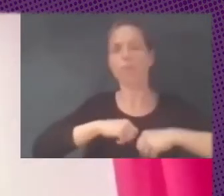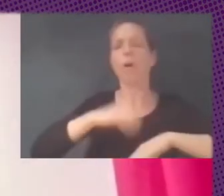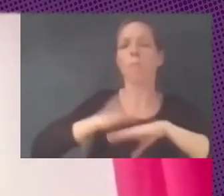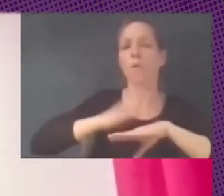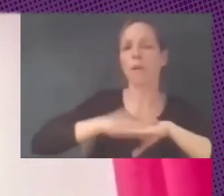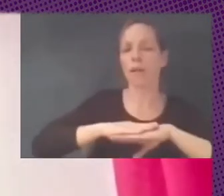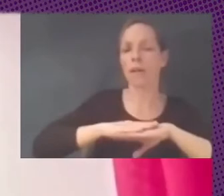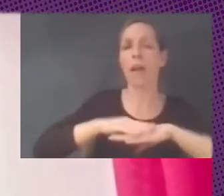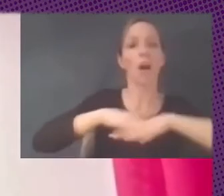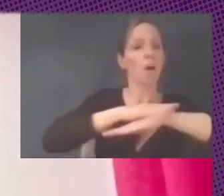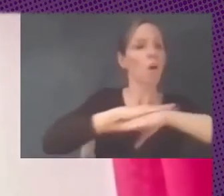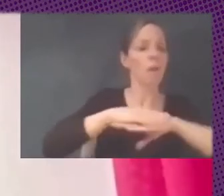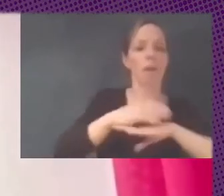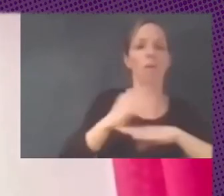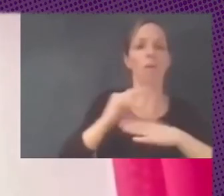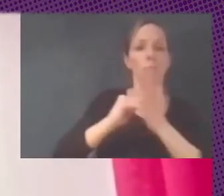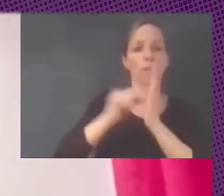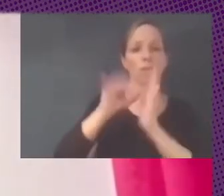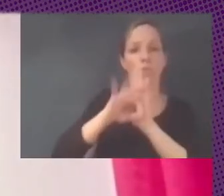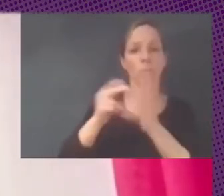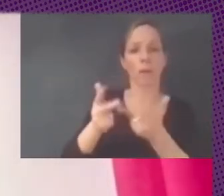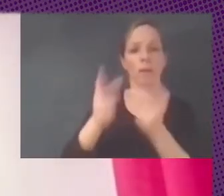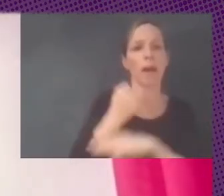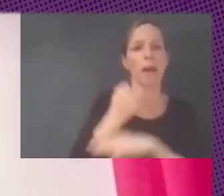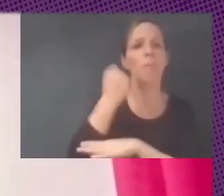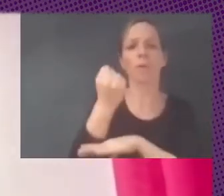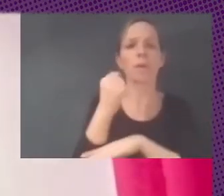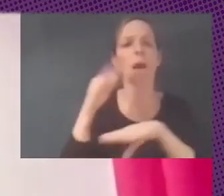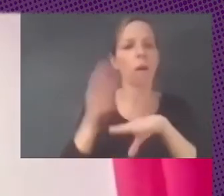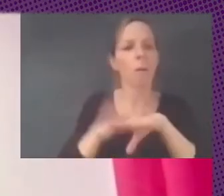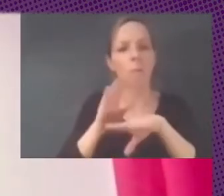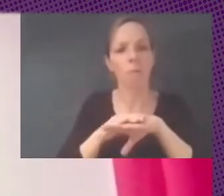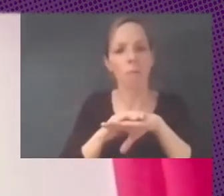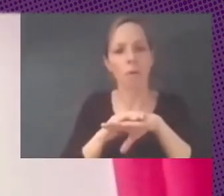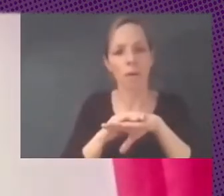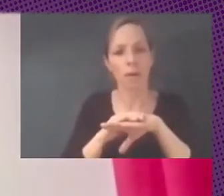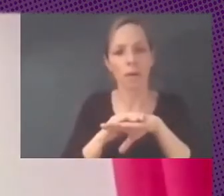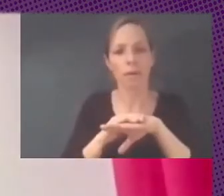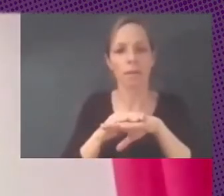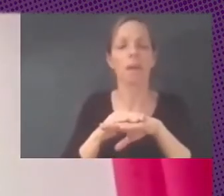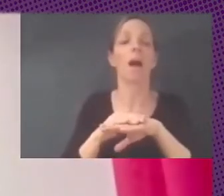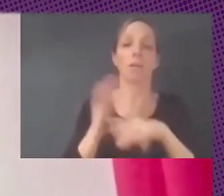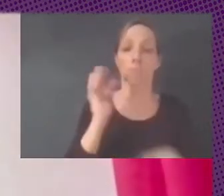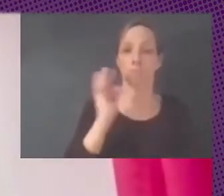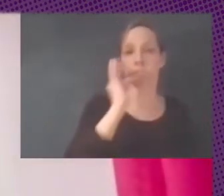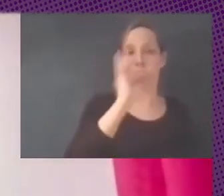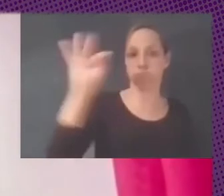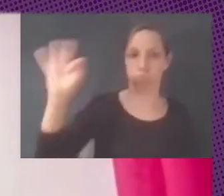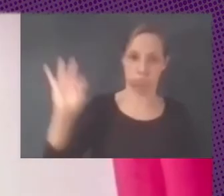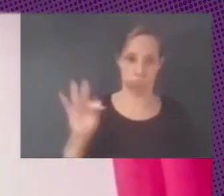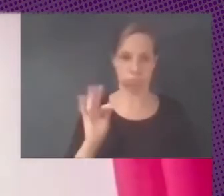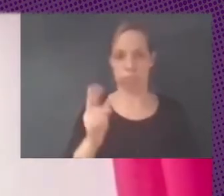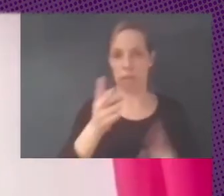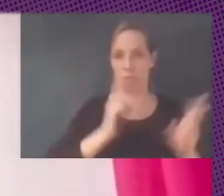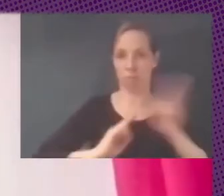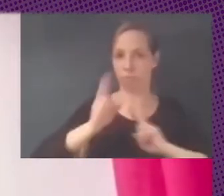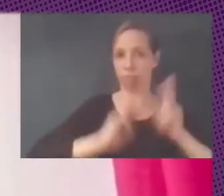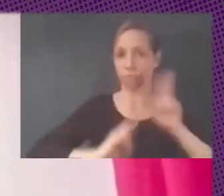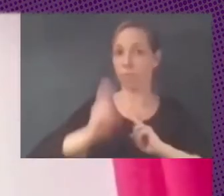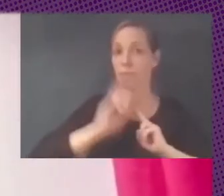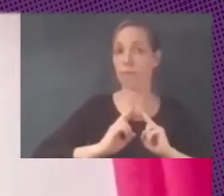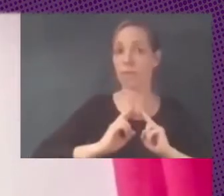de software libre desde el Estado y después de otra ronda en la que vayáis interviniendo con esta pregunta